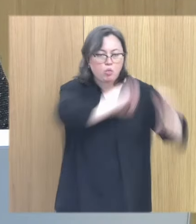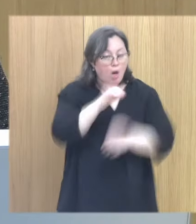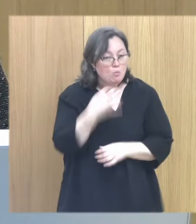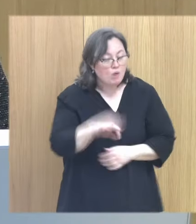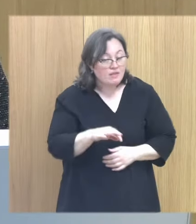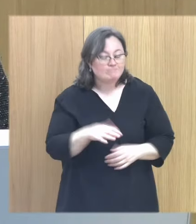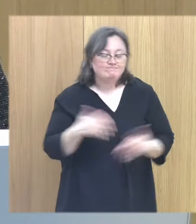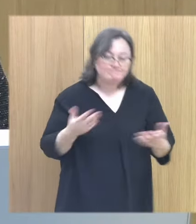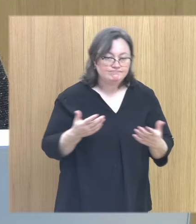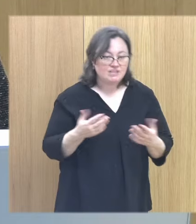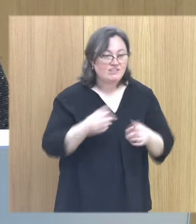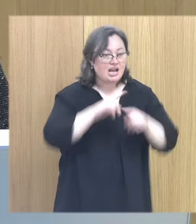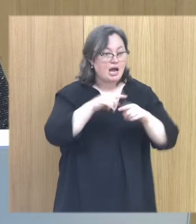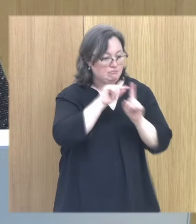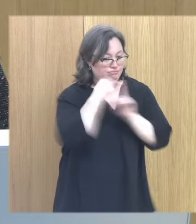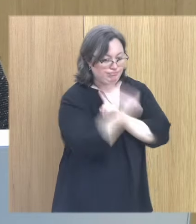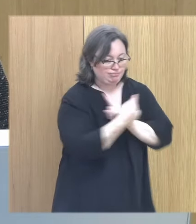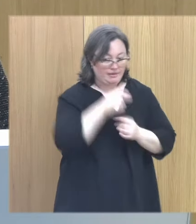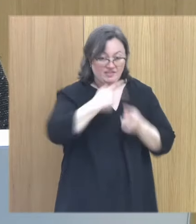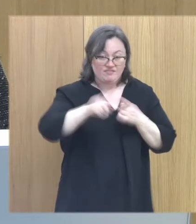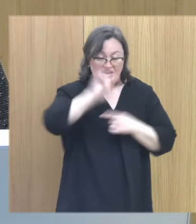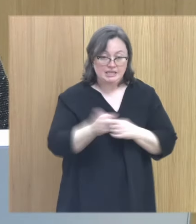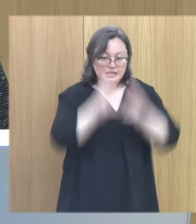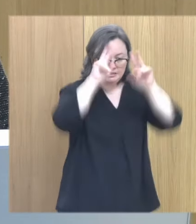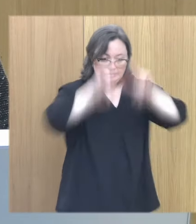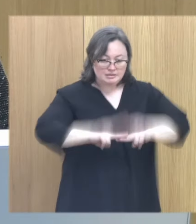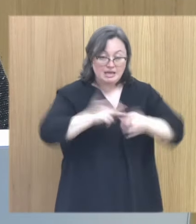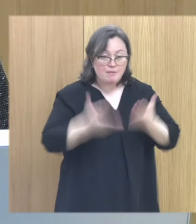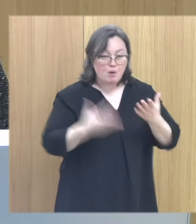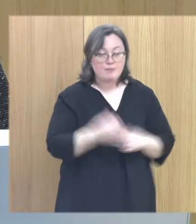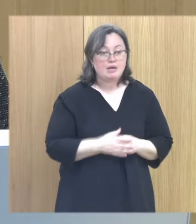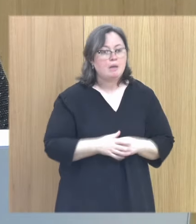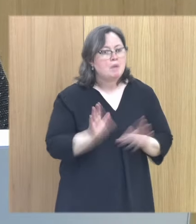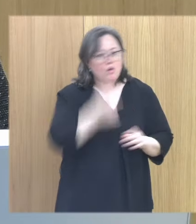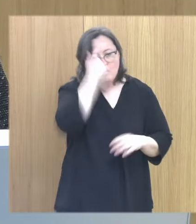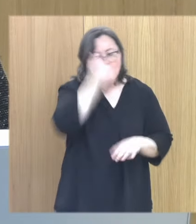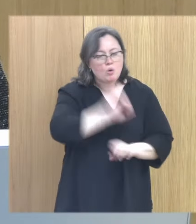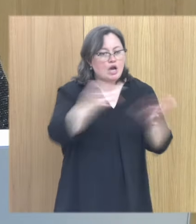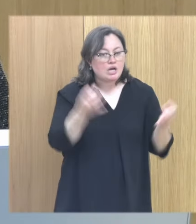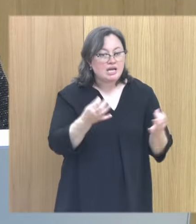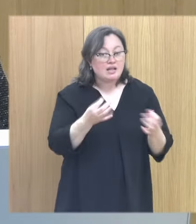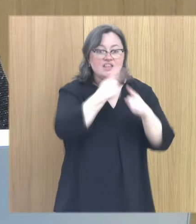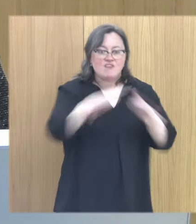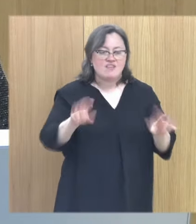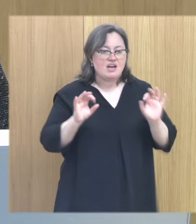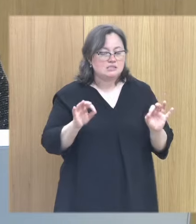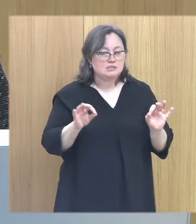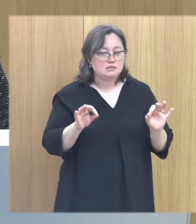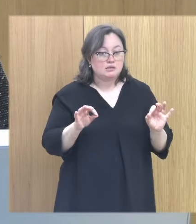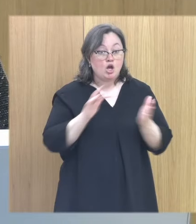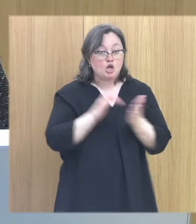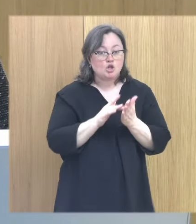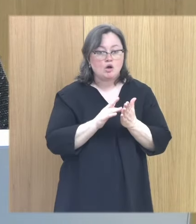muchas variables que tenemos que entrar a evaluar aquí, pero lo que tenemos que dejar claro es esta diferencia de si ha